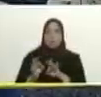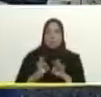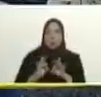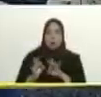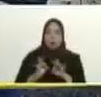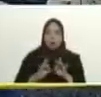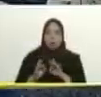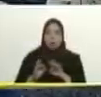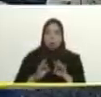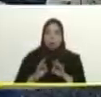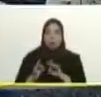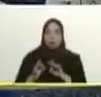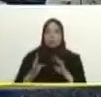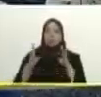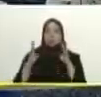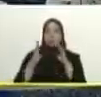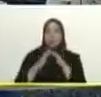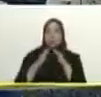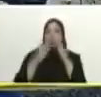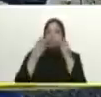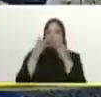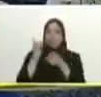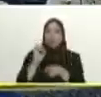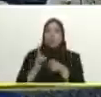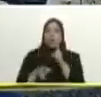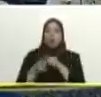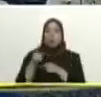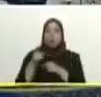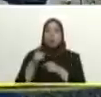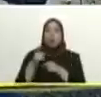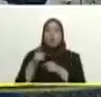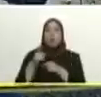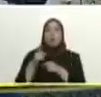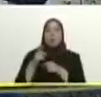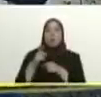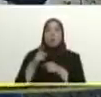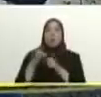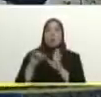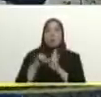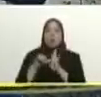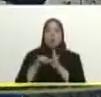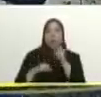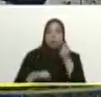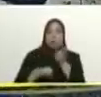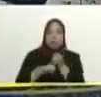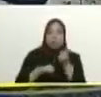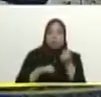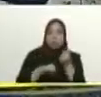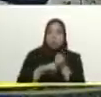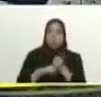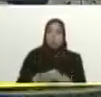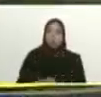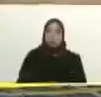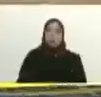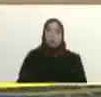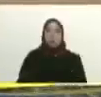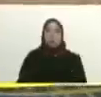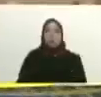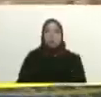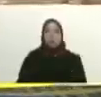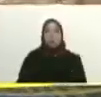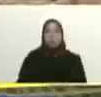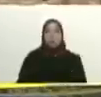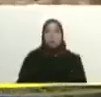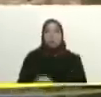pues que es lo que pasa presidente cuando uno repara una máquina y está la complejidad de estos ríos que una máquina que uno